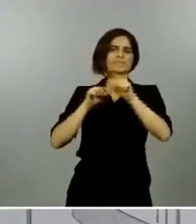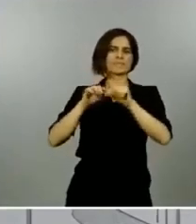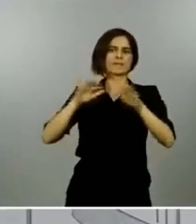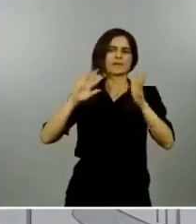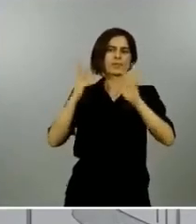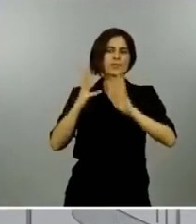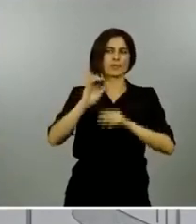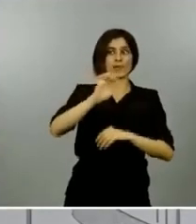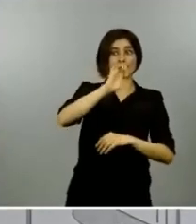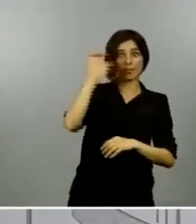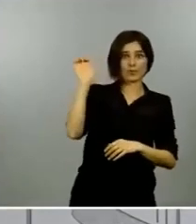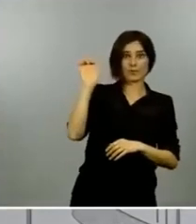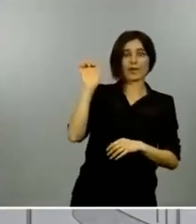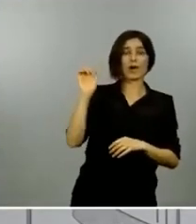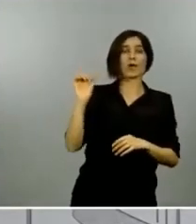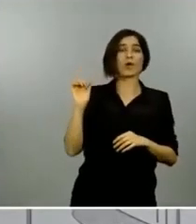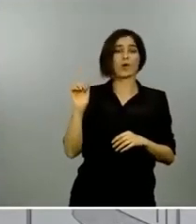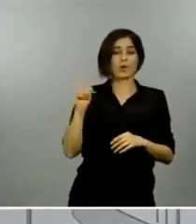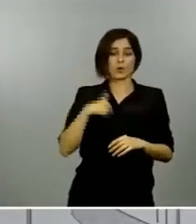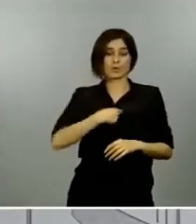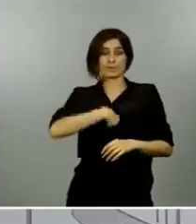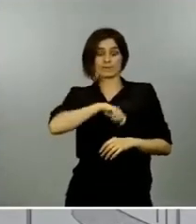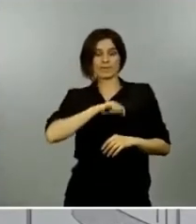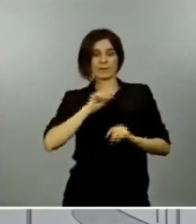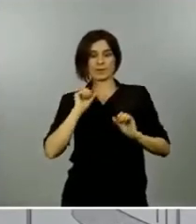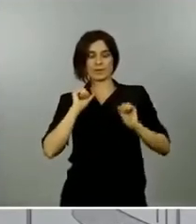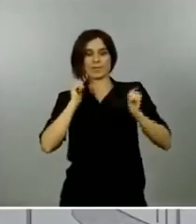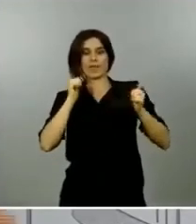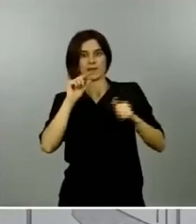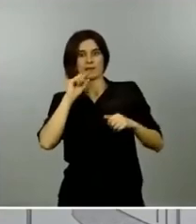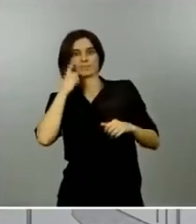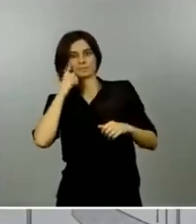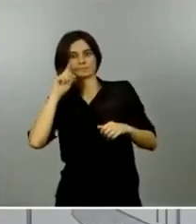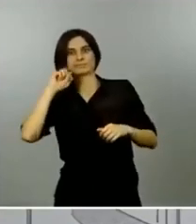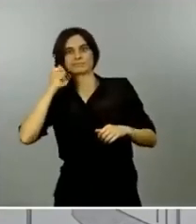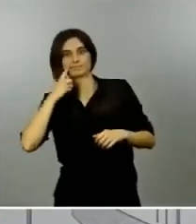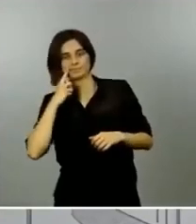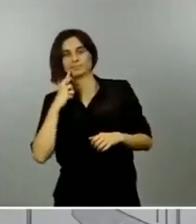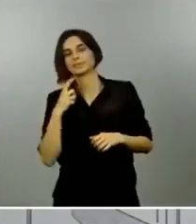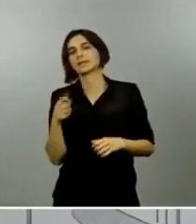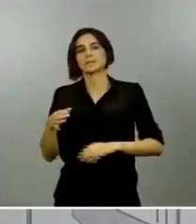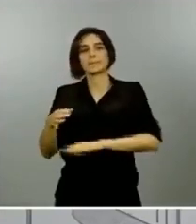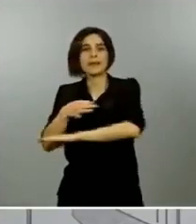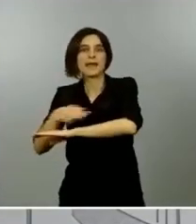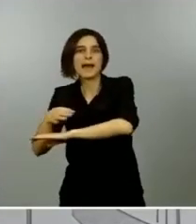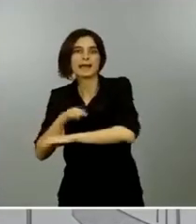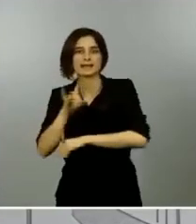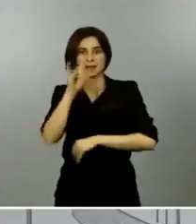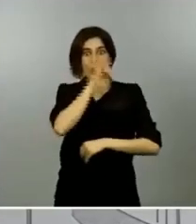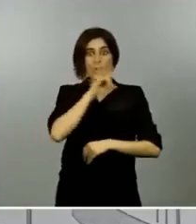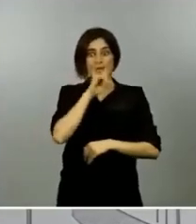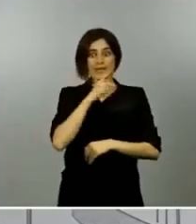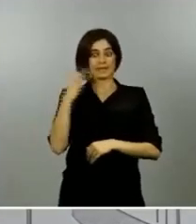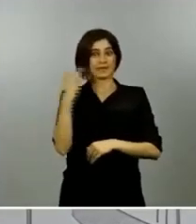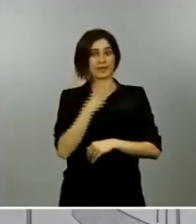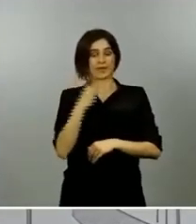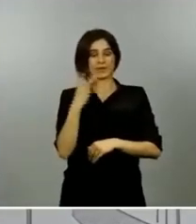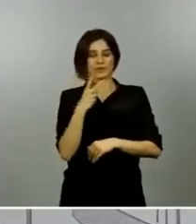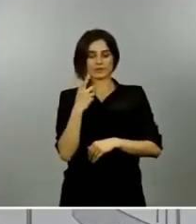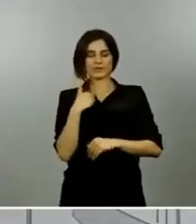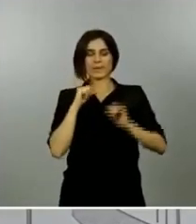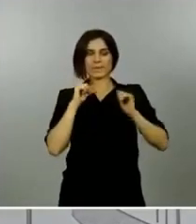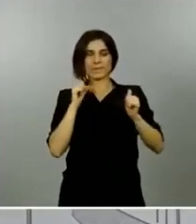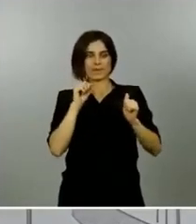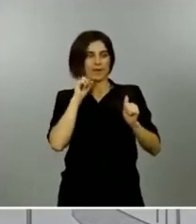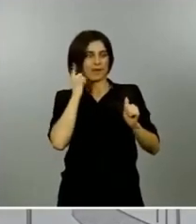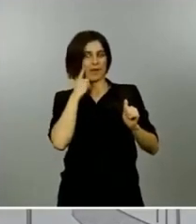también en los primeros casos que tuvimos en nuestro país ya fuera en Baleares o ya fuera en Canarias que fueron afortunadamente controlados pero evidentemente luego